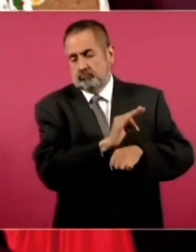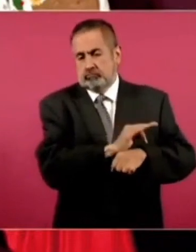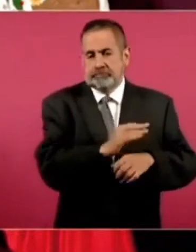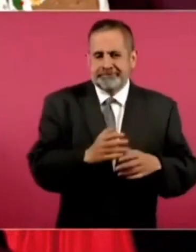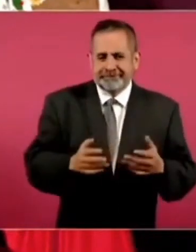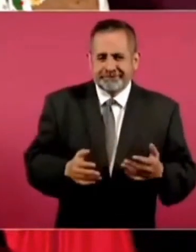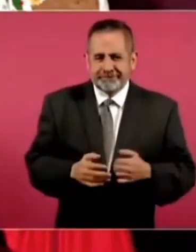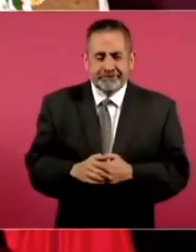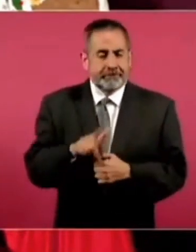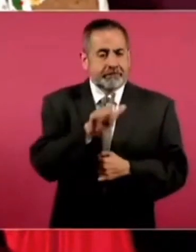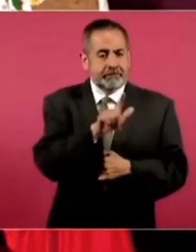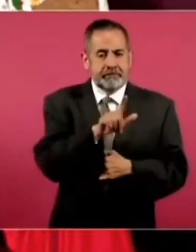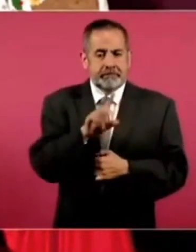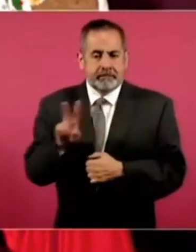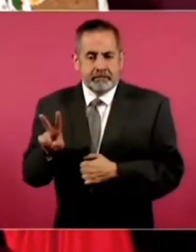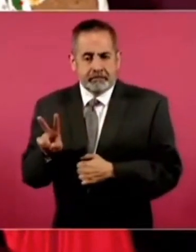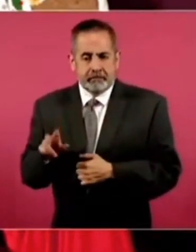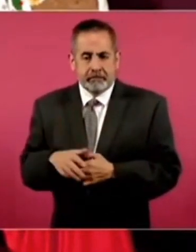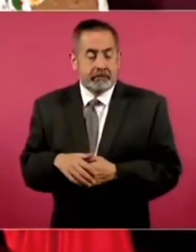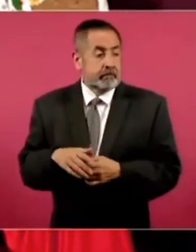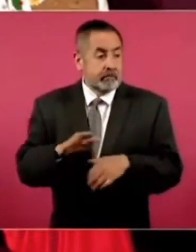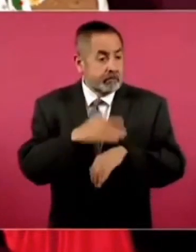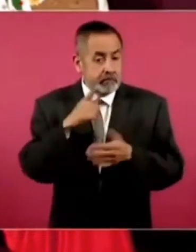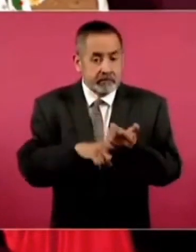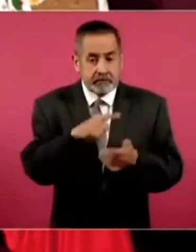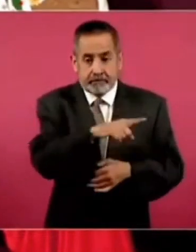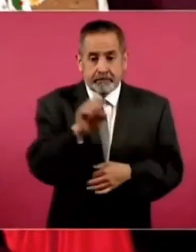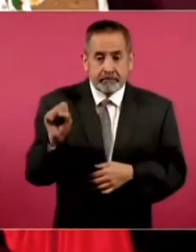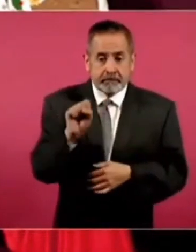De lunes a viernes. Porque sábado y domingo.